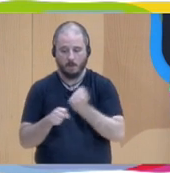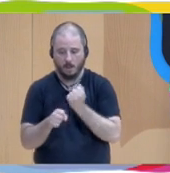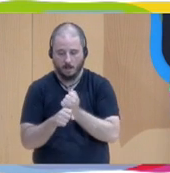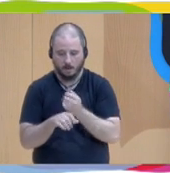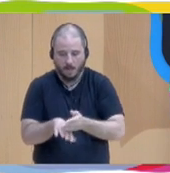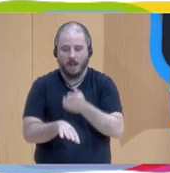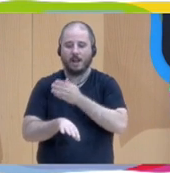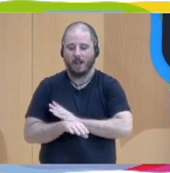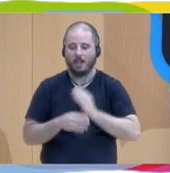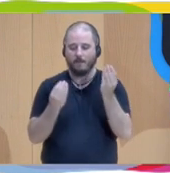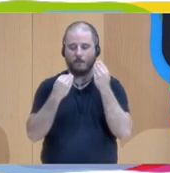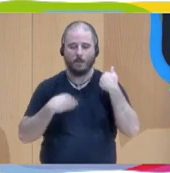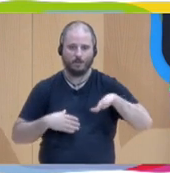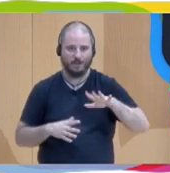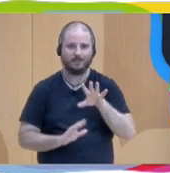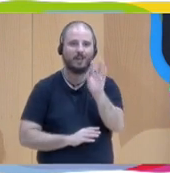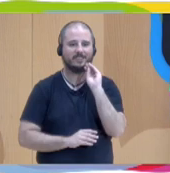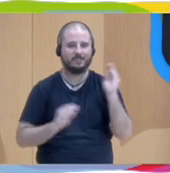como lo dicho antes, es decir,